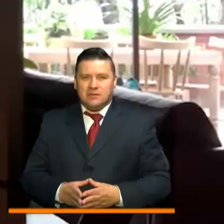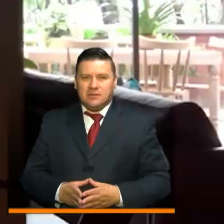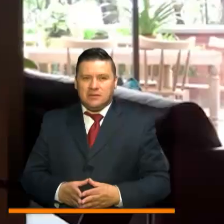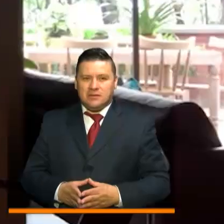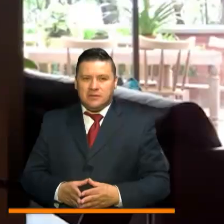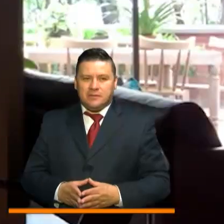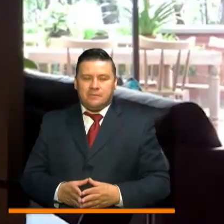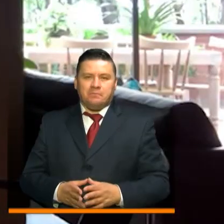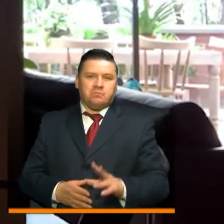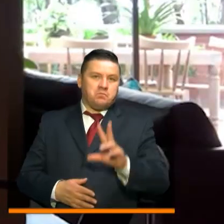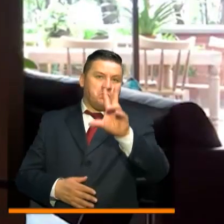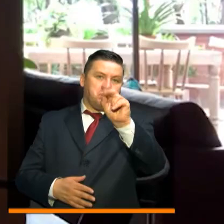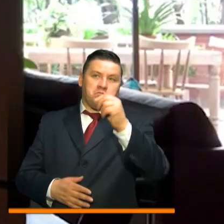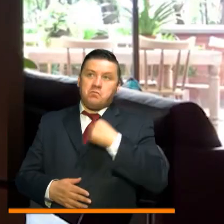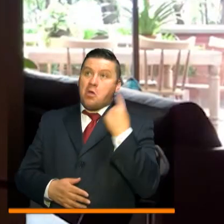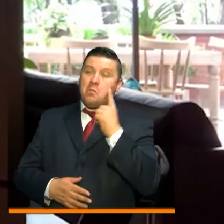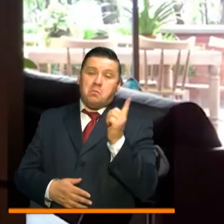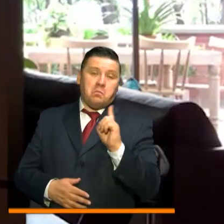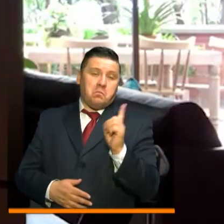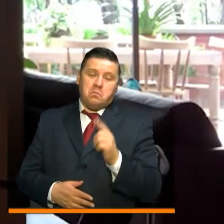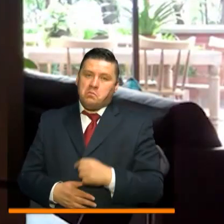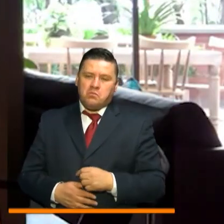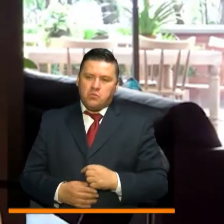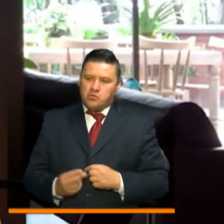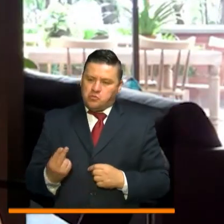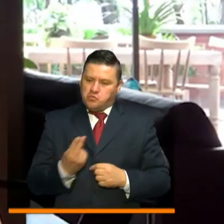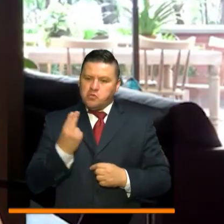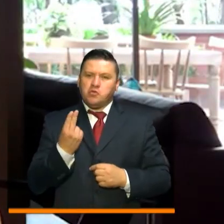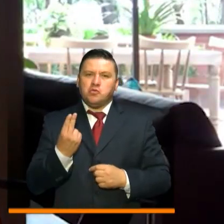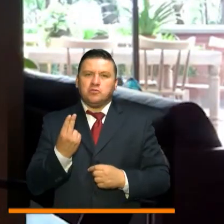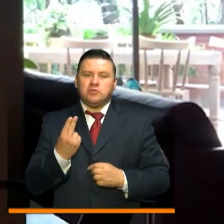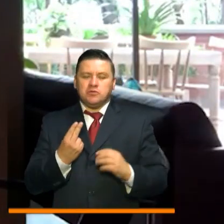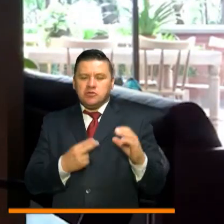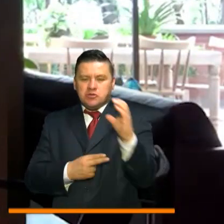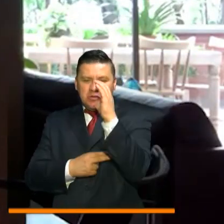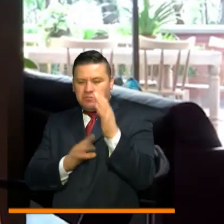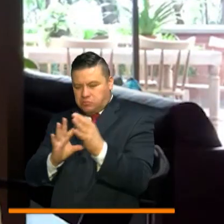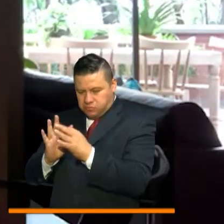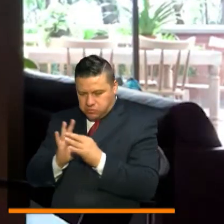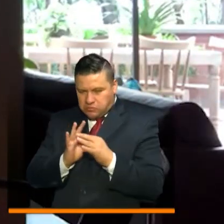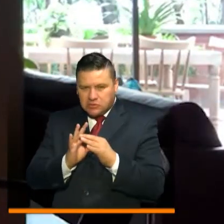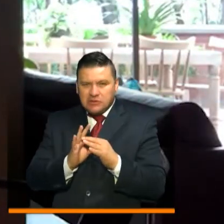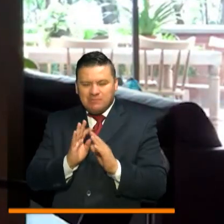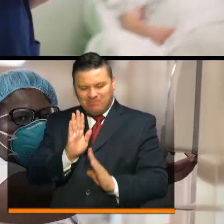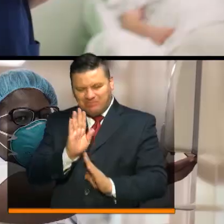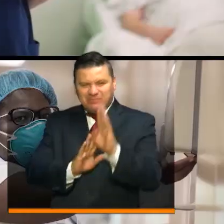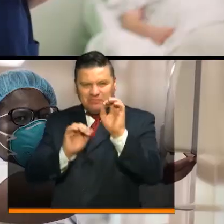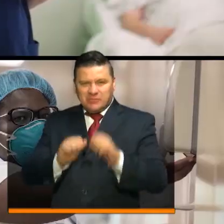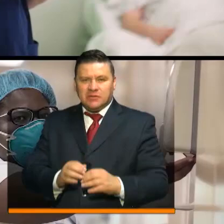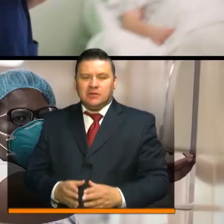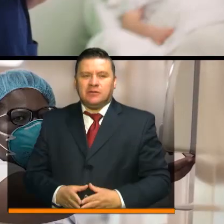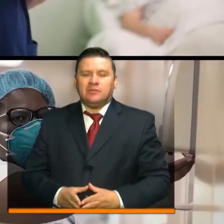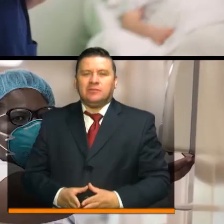No estamos solos. Juntos, como colombianos unidos, saldremos de esto.